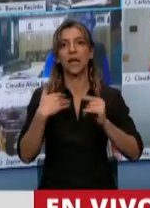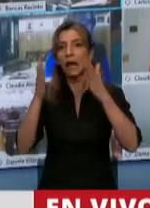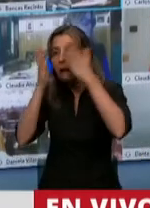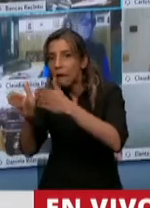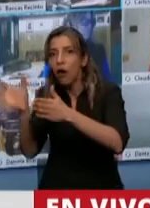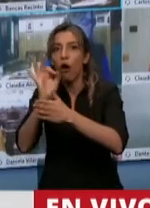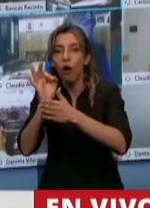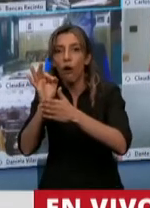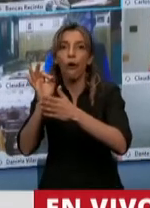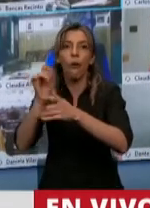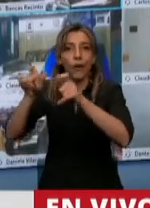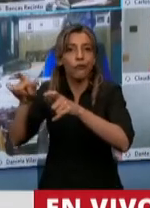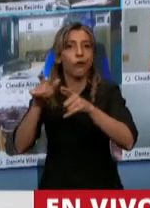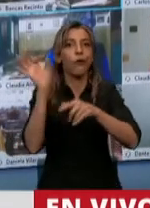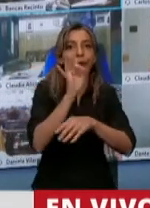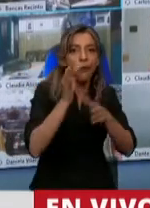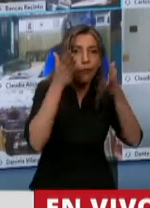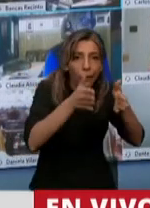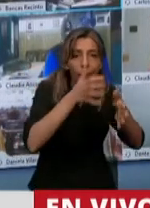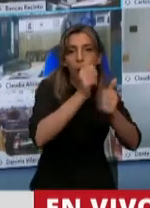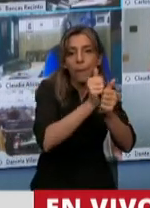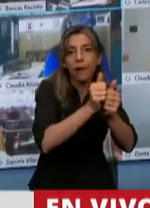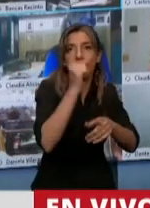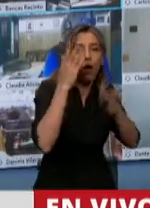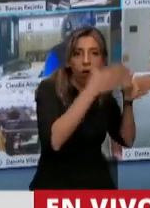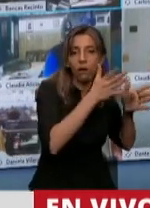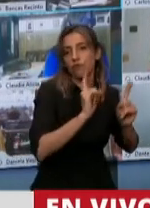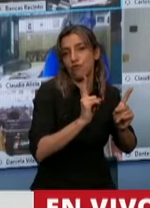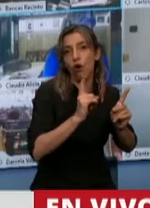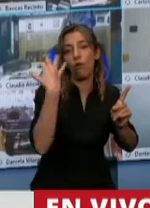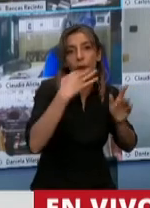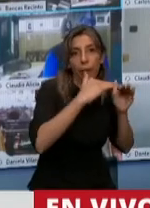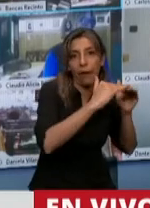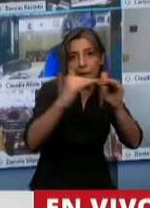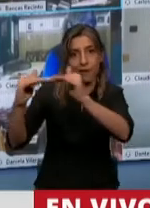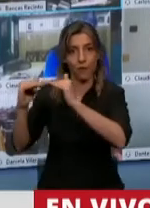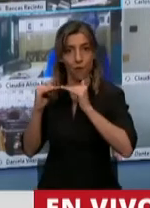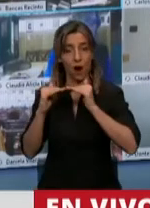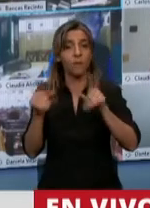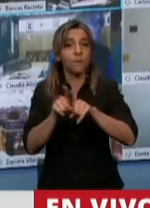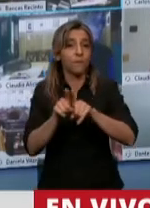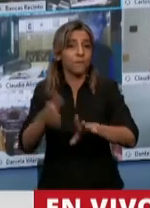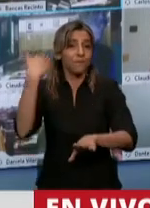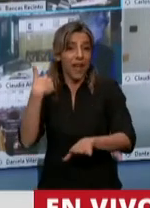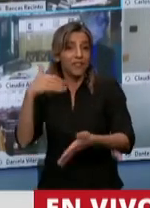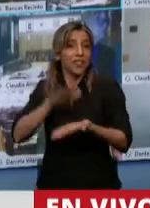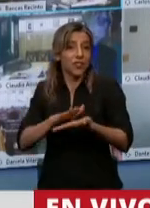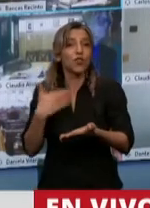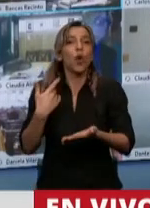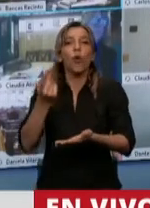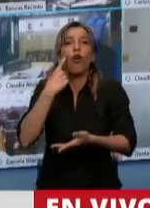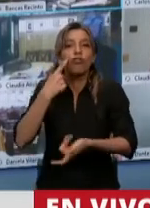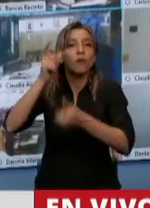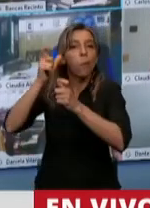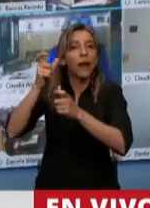consumidores. En todas las actividades económicas, así como ya ocurrió con la Ley de Economía del Conocimiento, aquellas empresas que ganan por encima de los